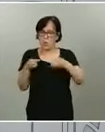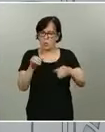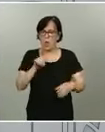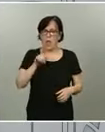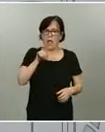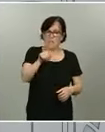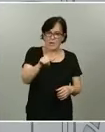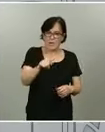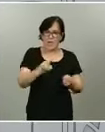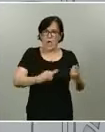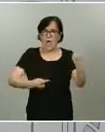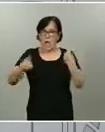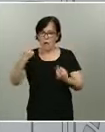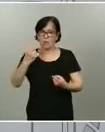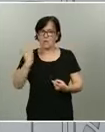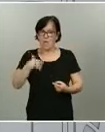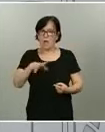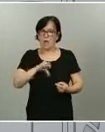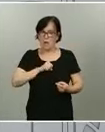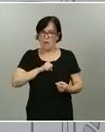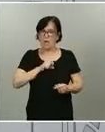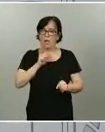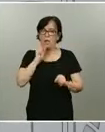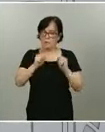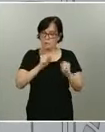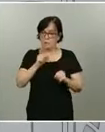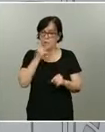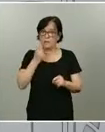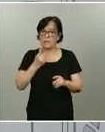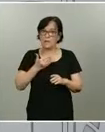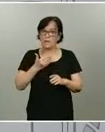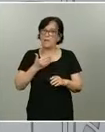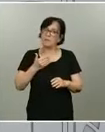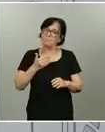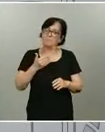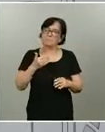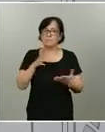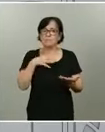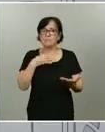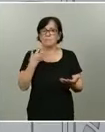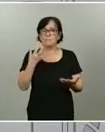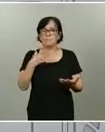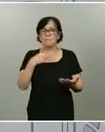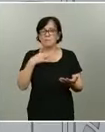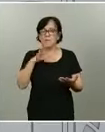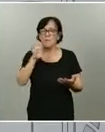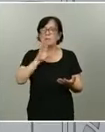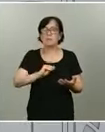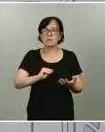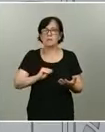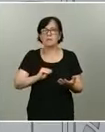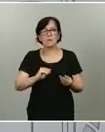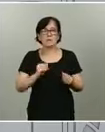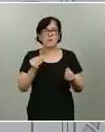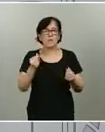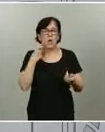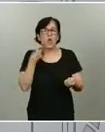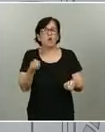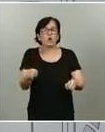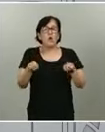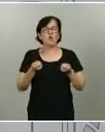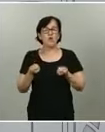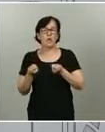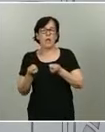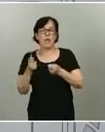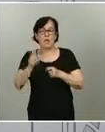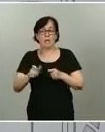infectados sea suficientemente alta, pues entendemos que controlar la llegada de personas de esos